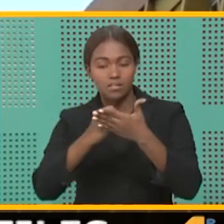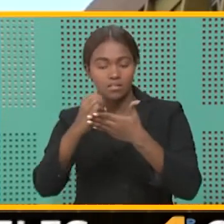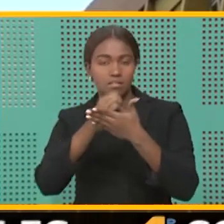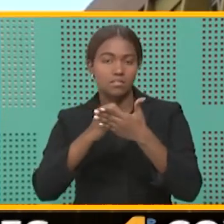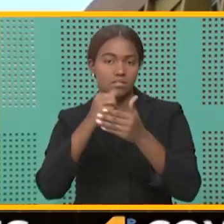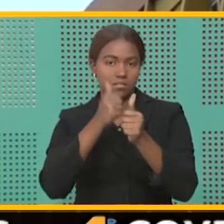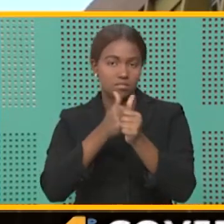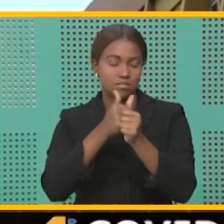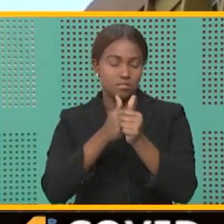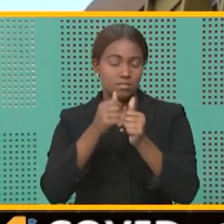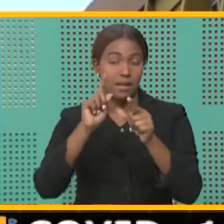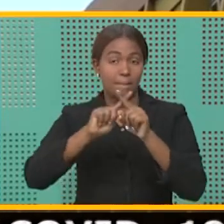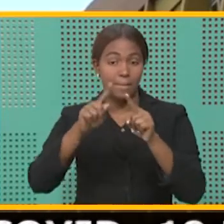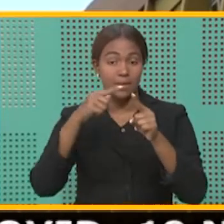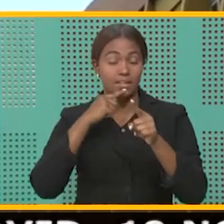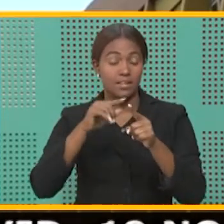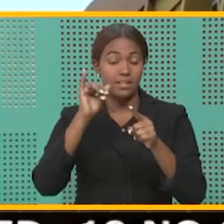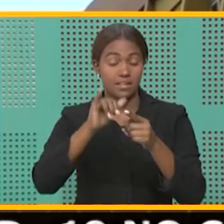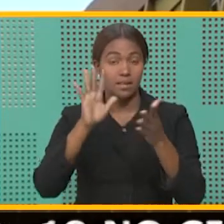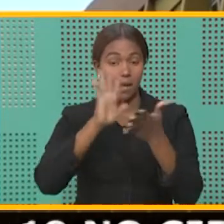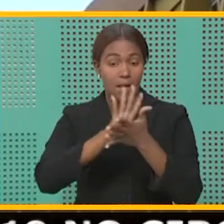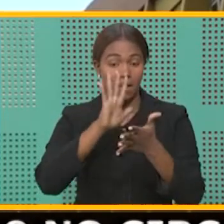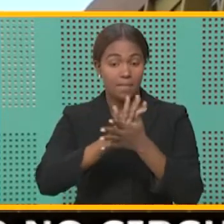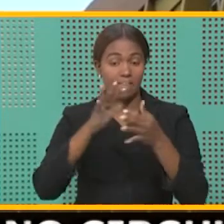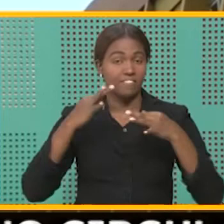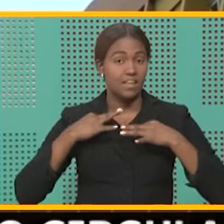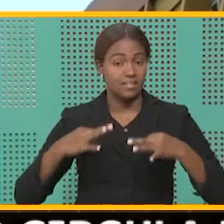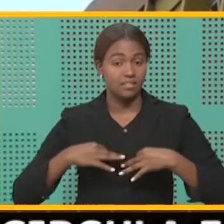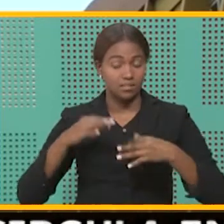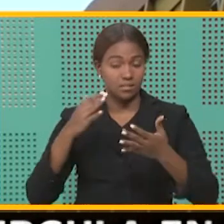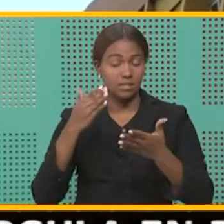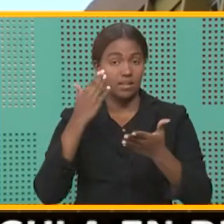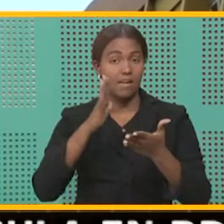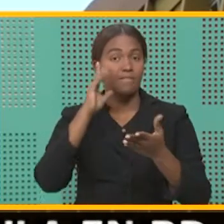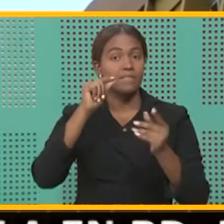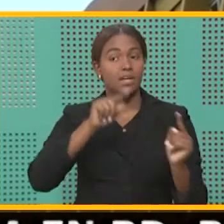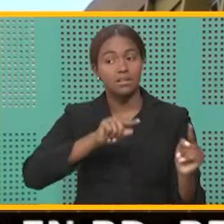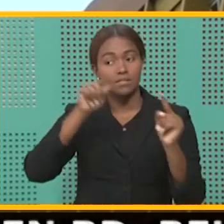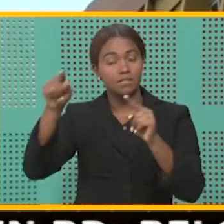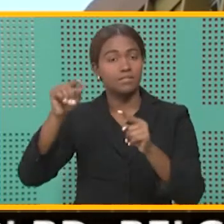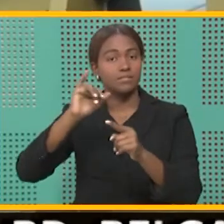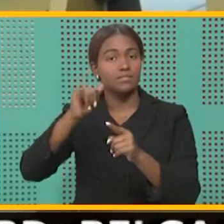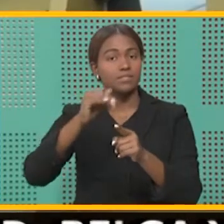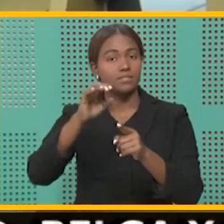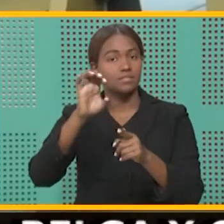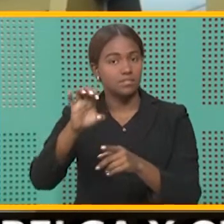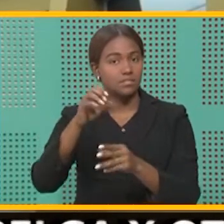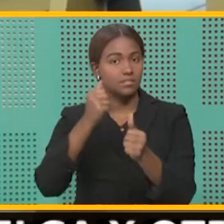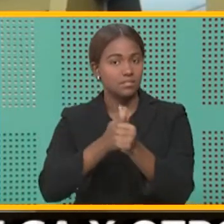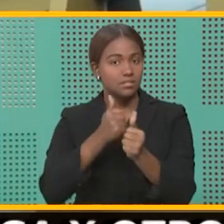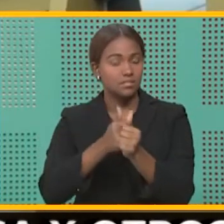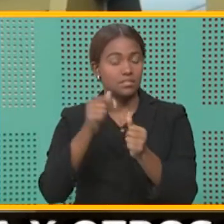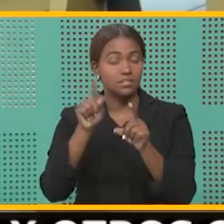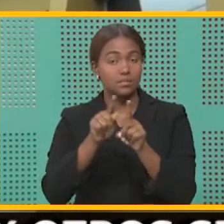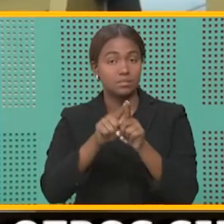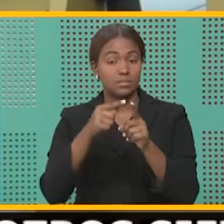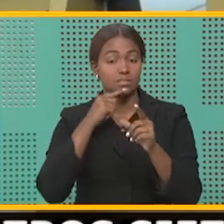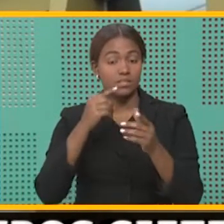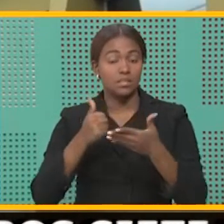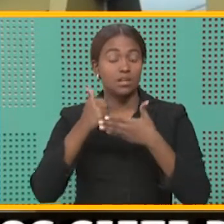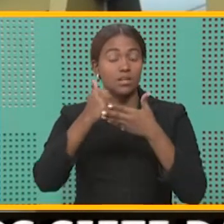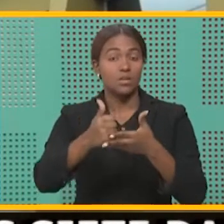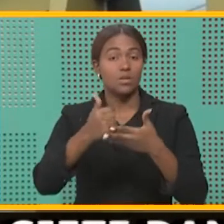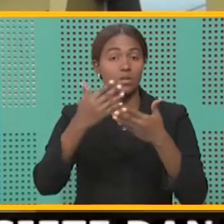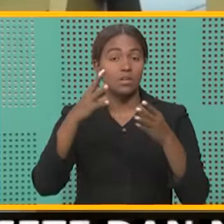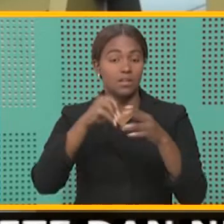transmite. Pero que esos documentos físicos van a las juntas electorales en las vanitas y servirían del